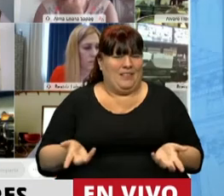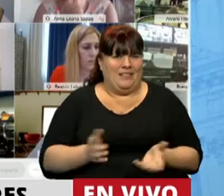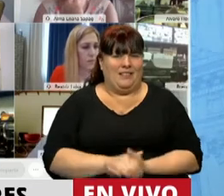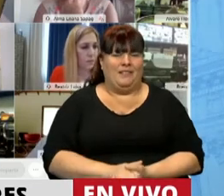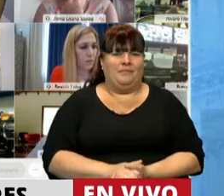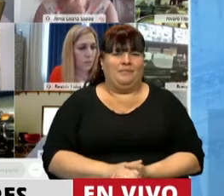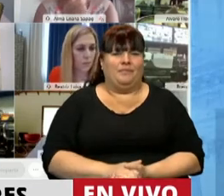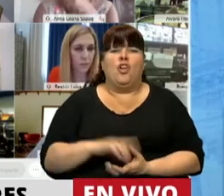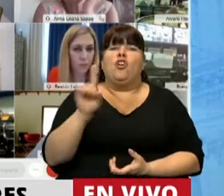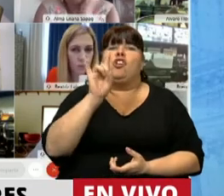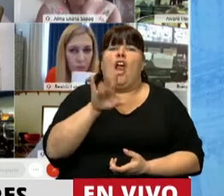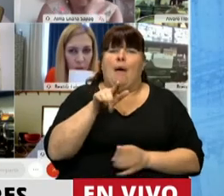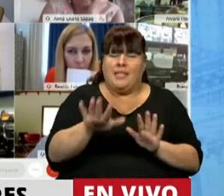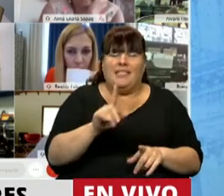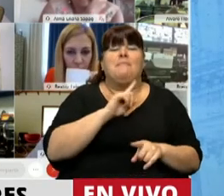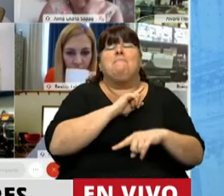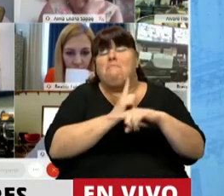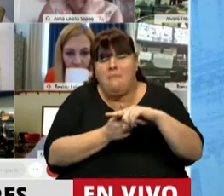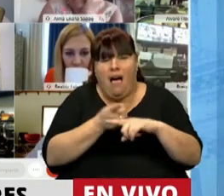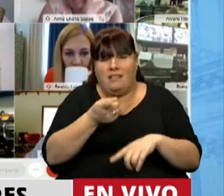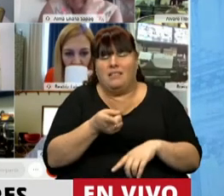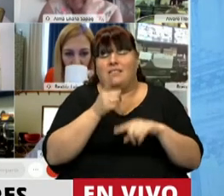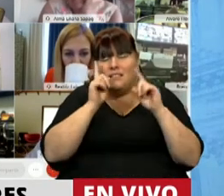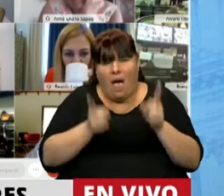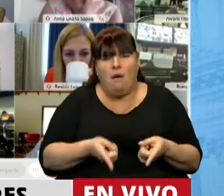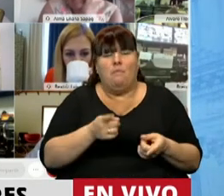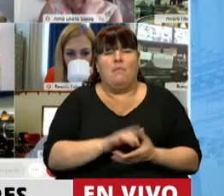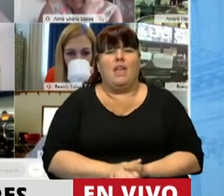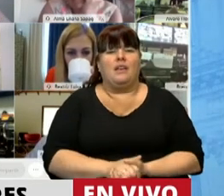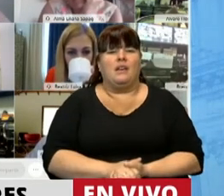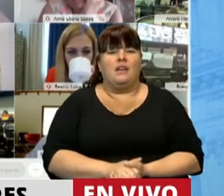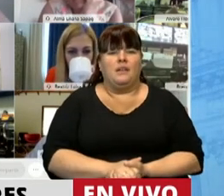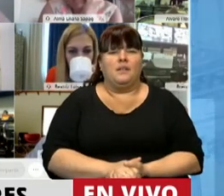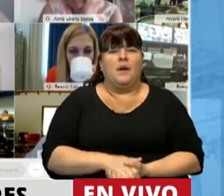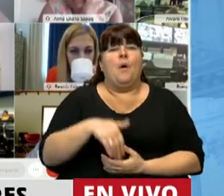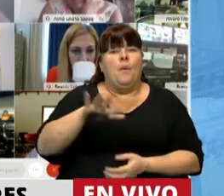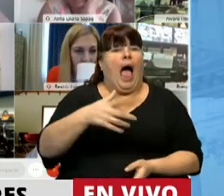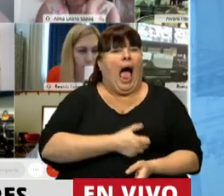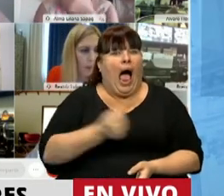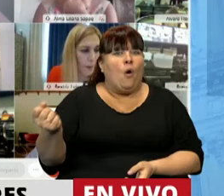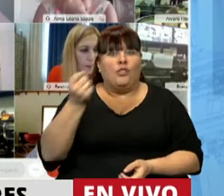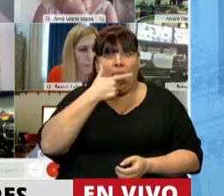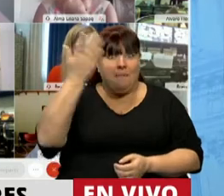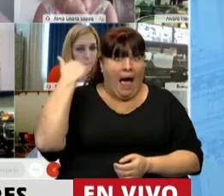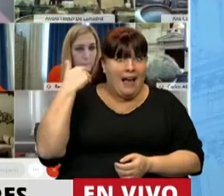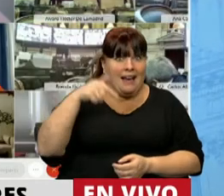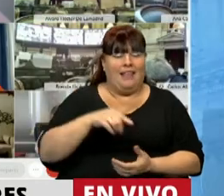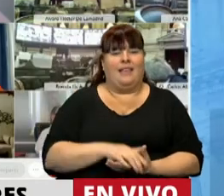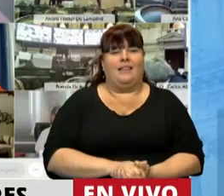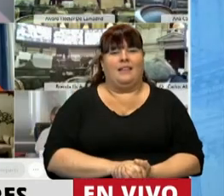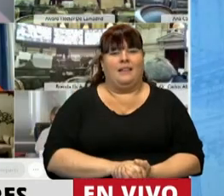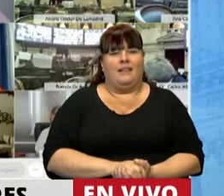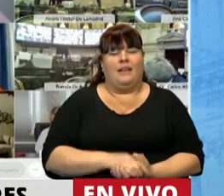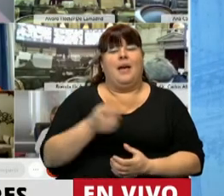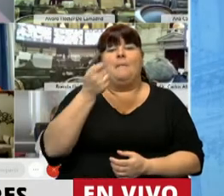ser así. Y no solo eso, sino que además va a consolidar el ajuste macrista que